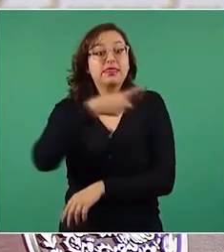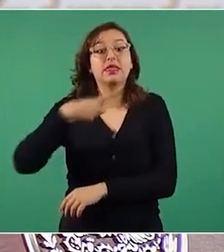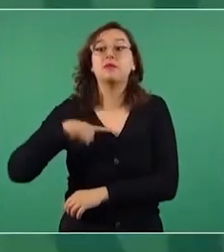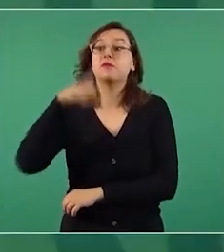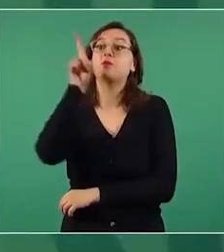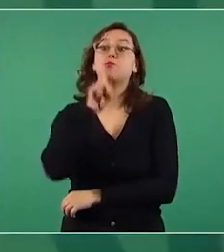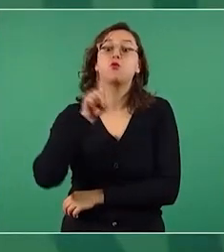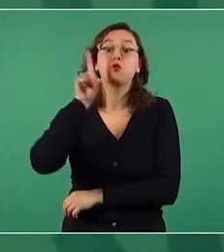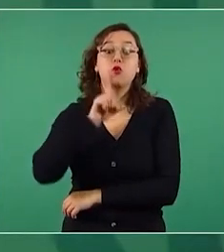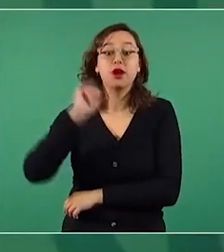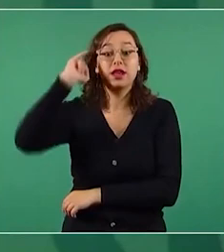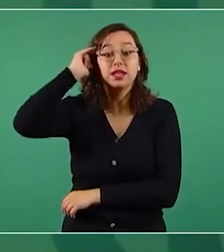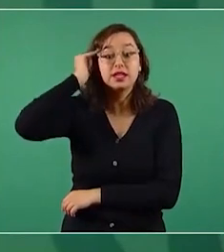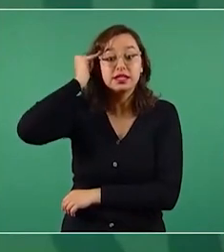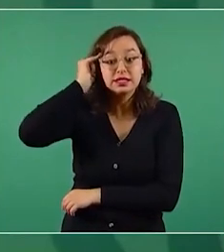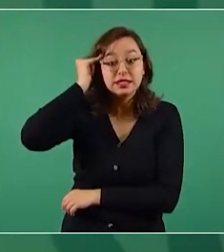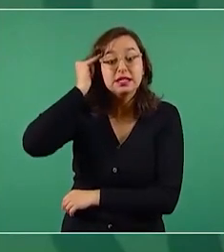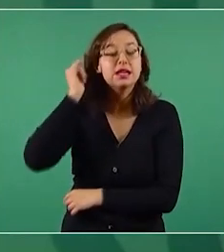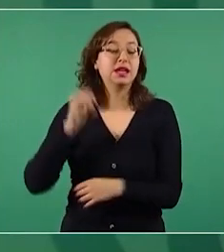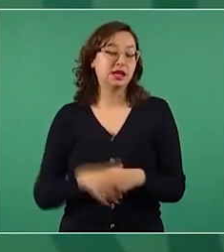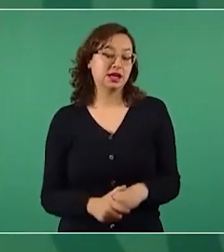una poeta